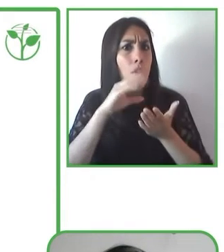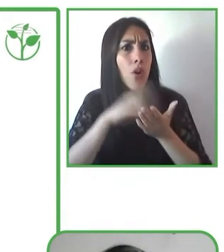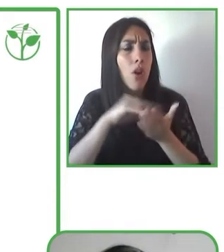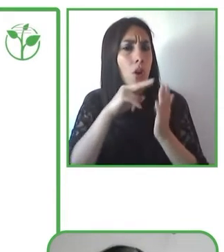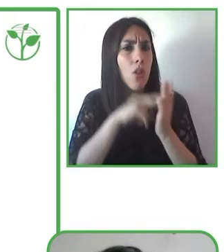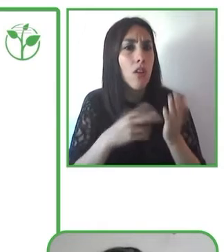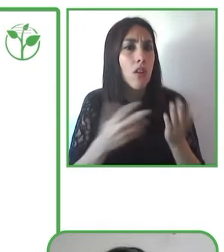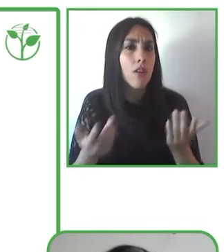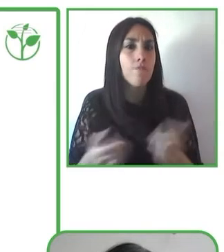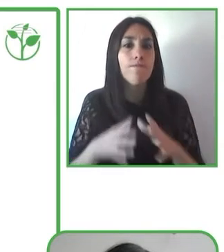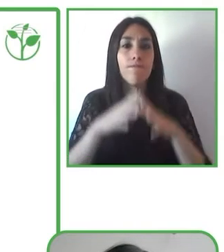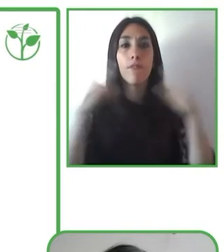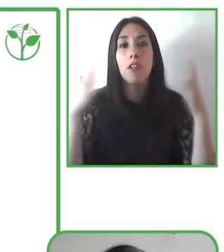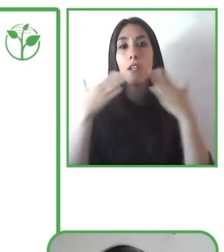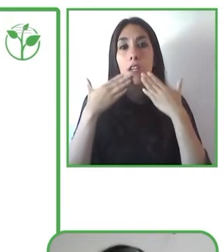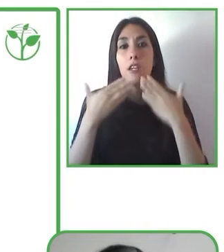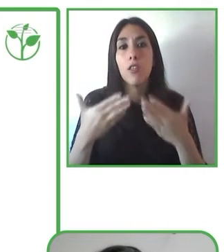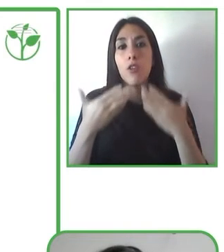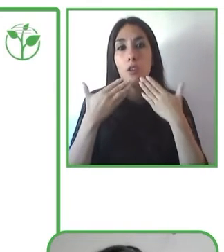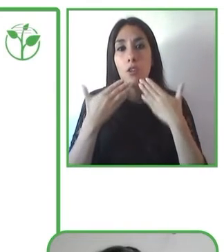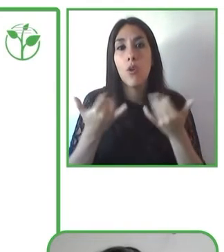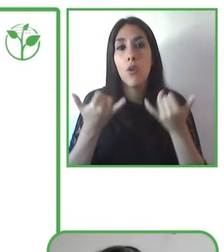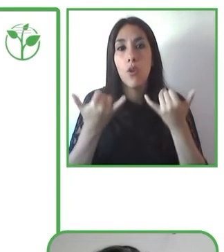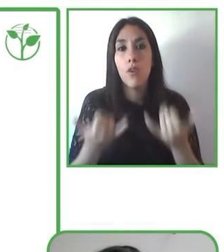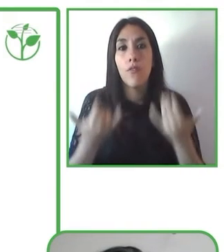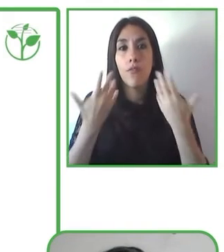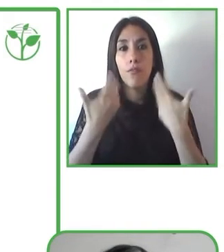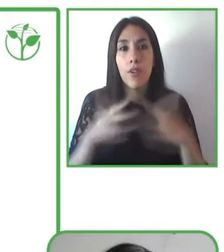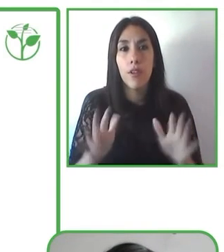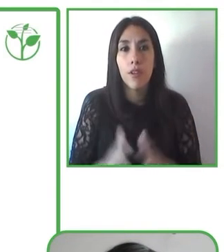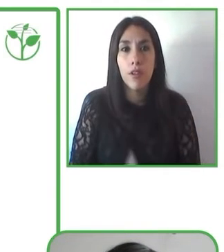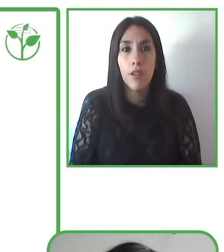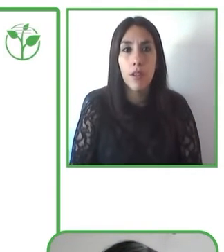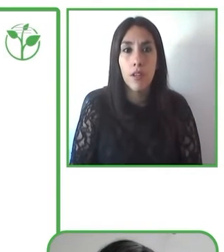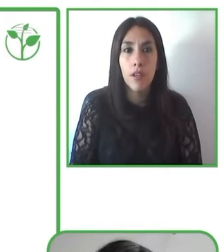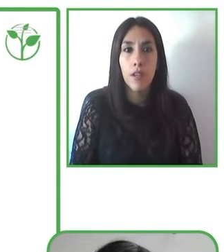a ver un video con un poco de nuestra experiencia.